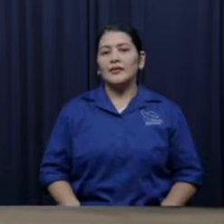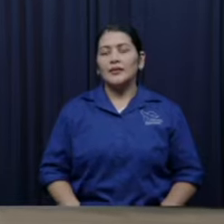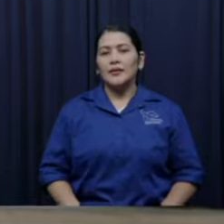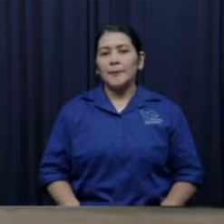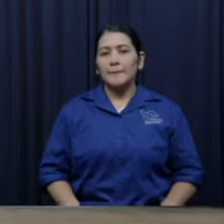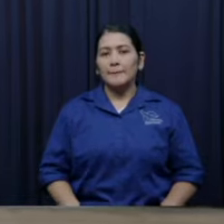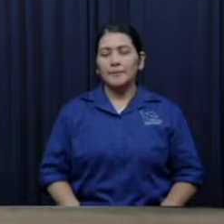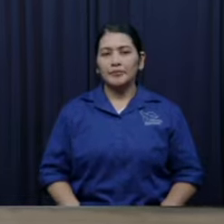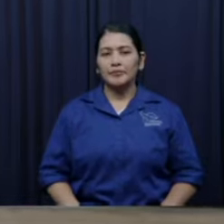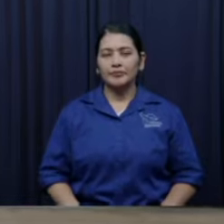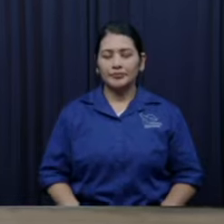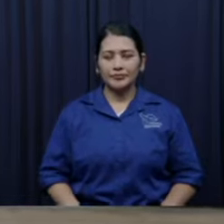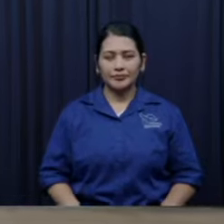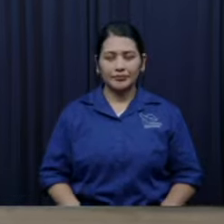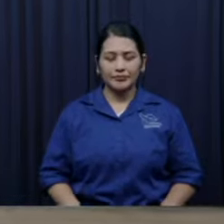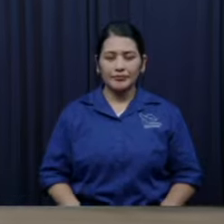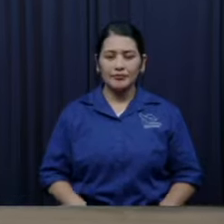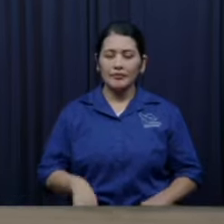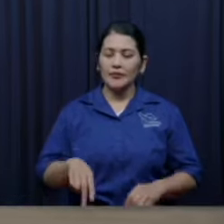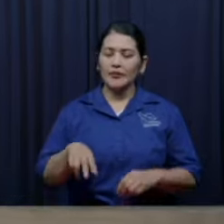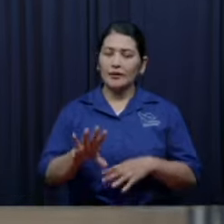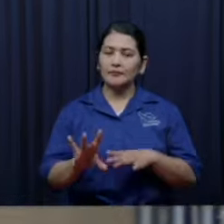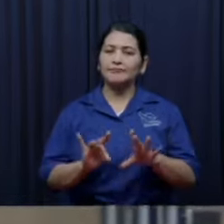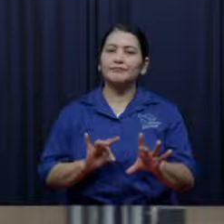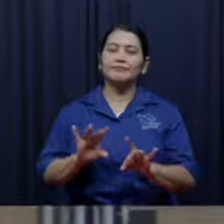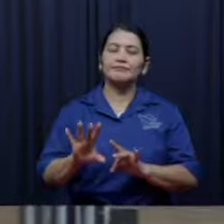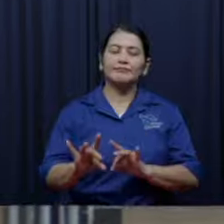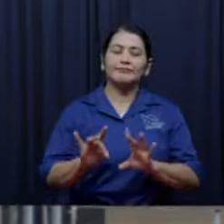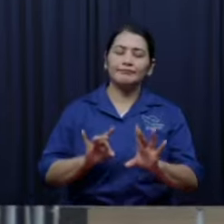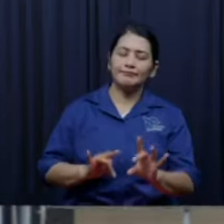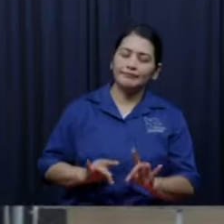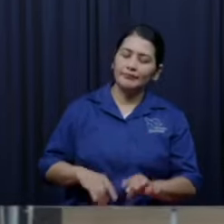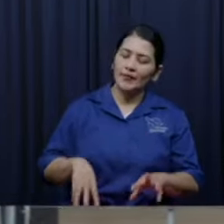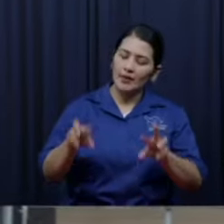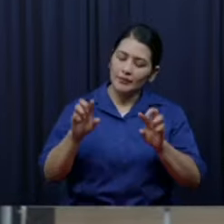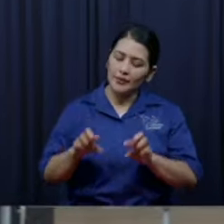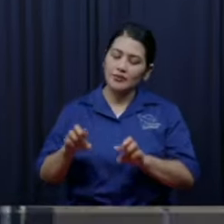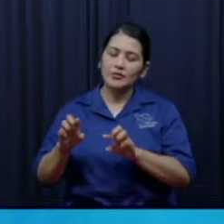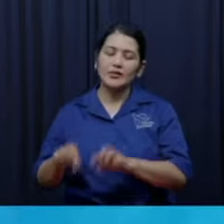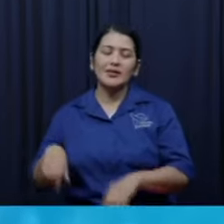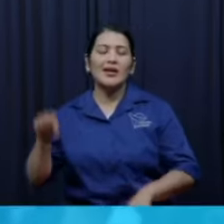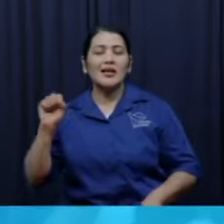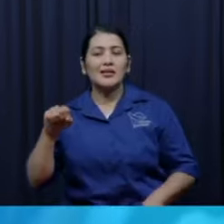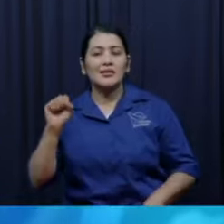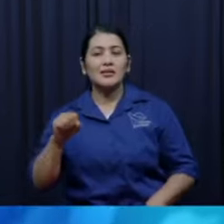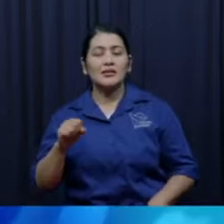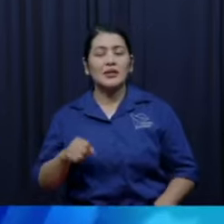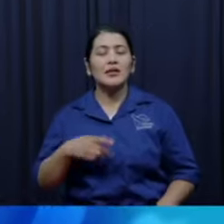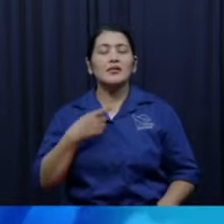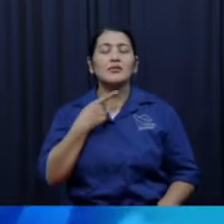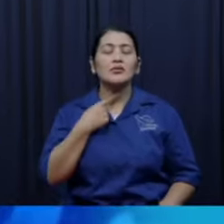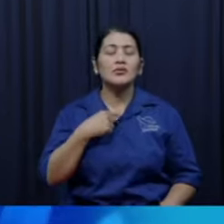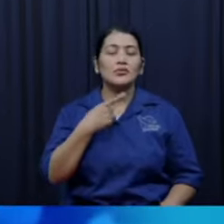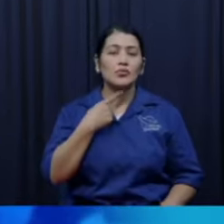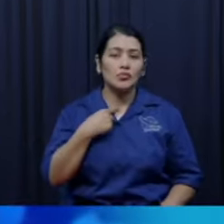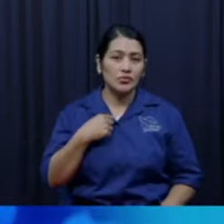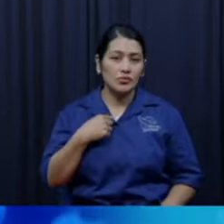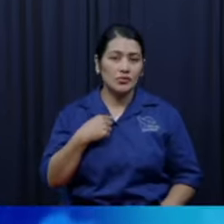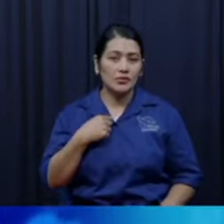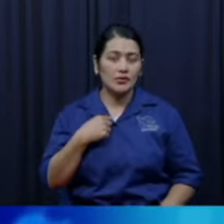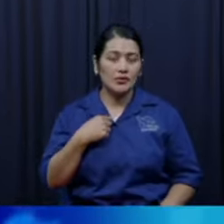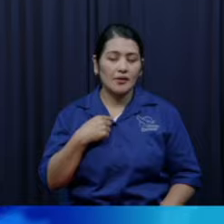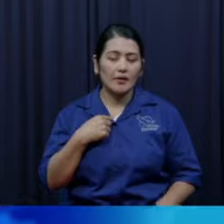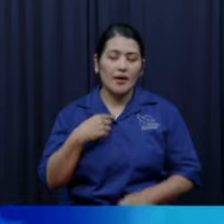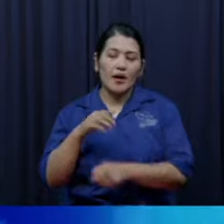yo no la miro hermano no si estamos conversando yo no estoy diciendo que usted pues pero por qué tiene tanto